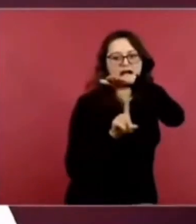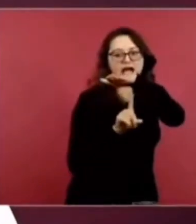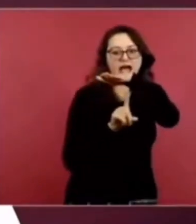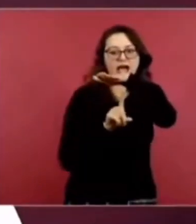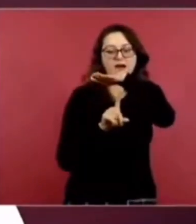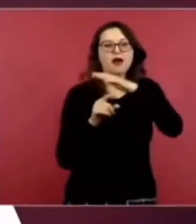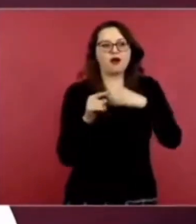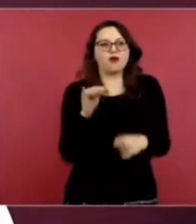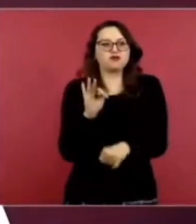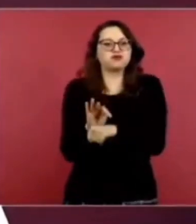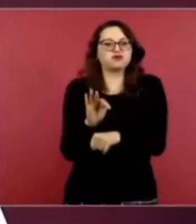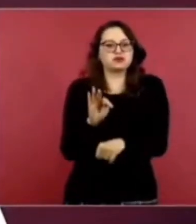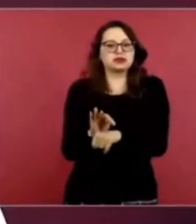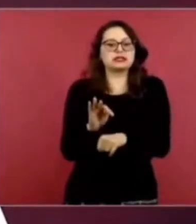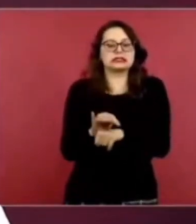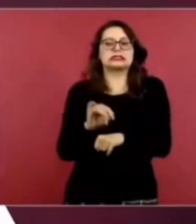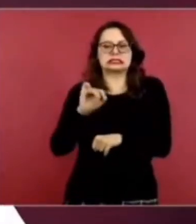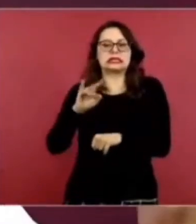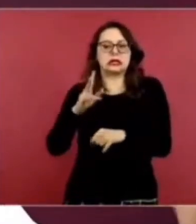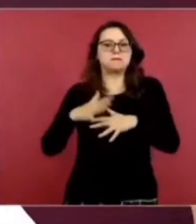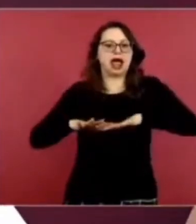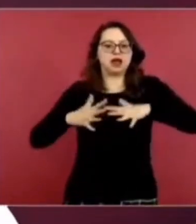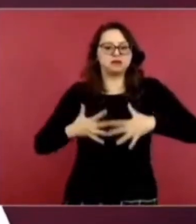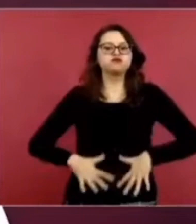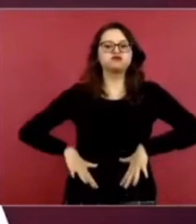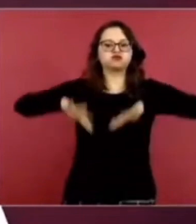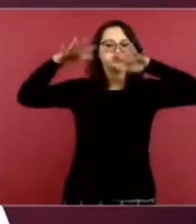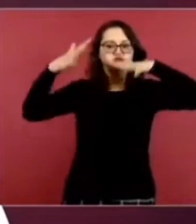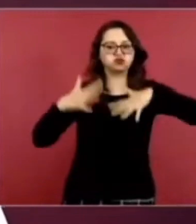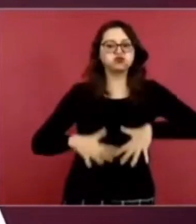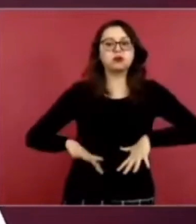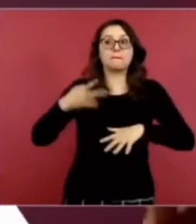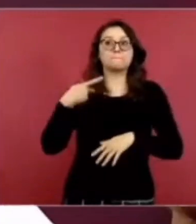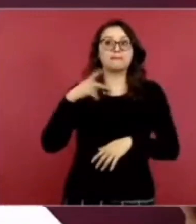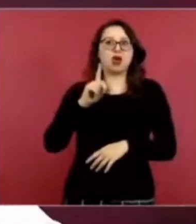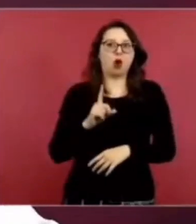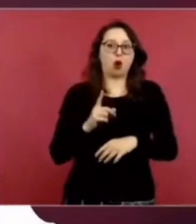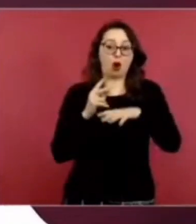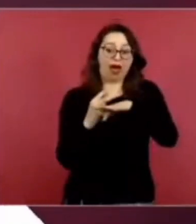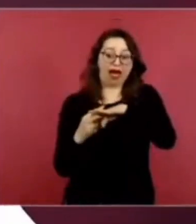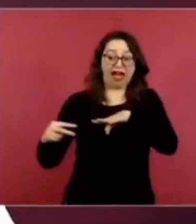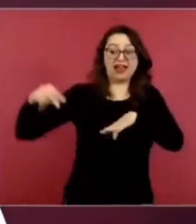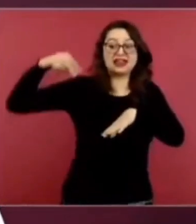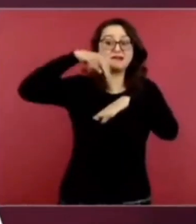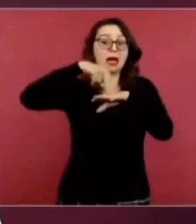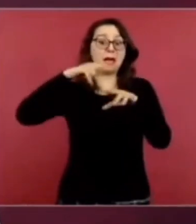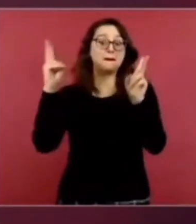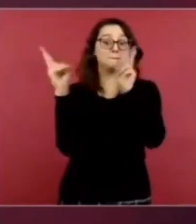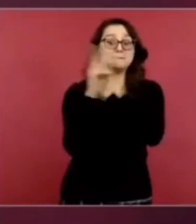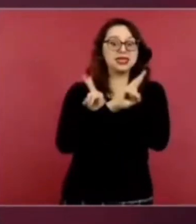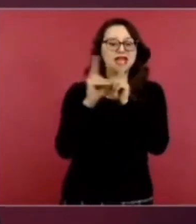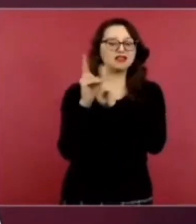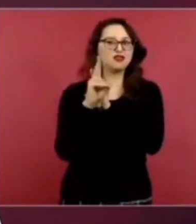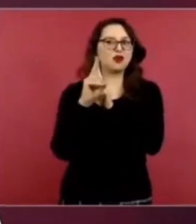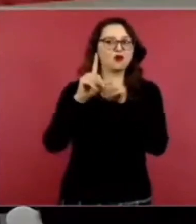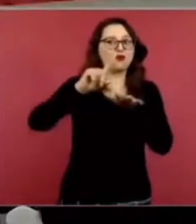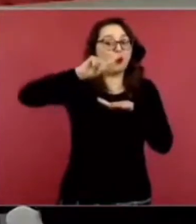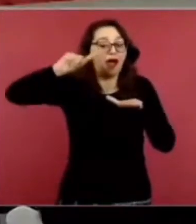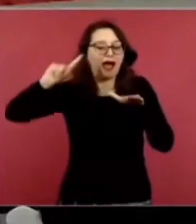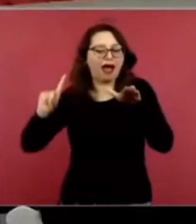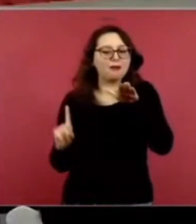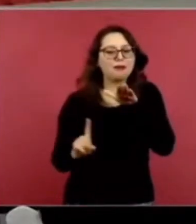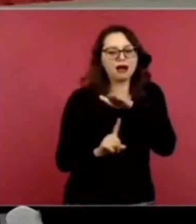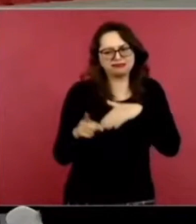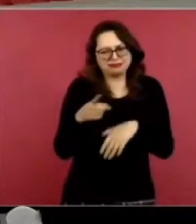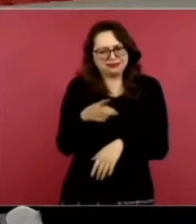de 330 kilómetros por hora que no hubieran sobrevivido. Entonces, ellos permanecieron en el mar resguardándose,